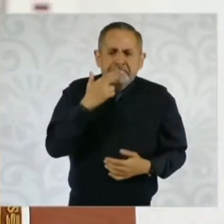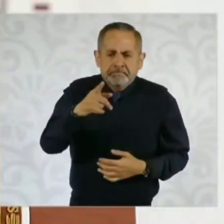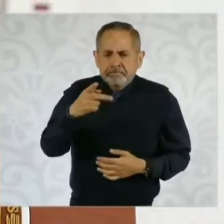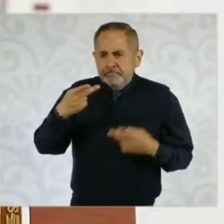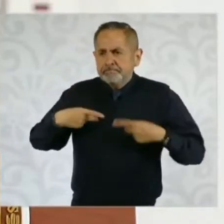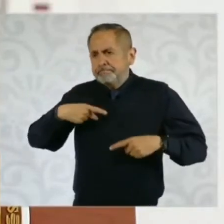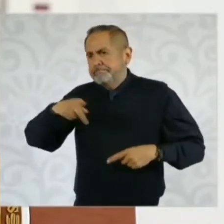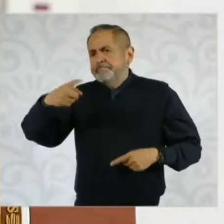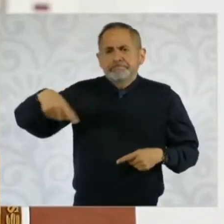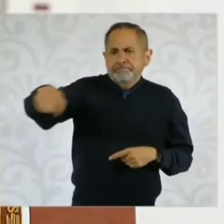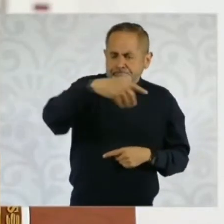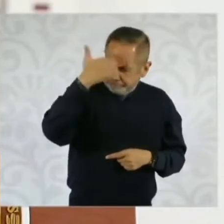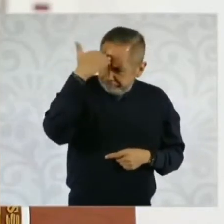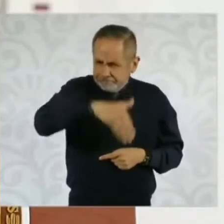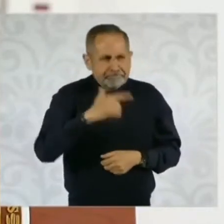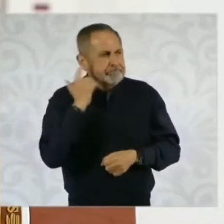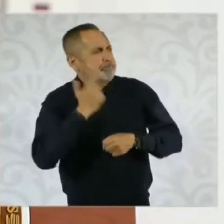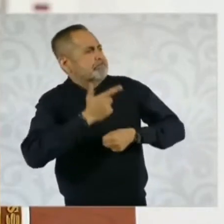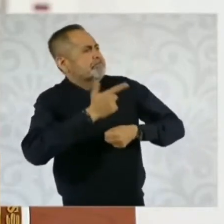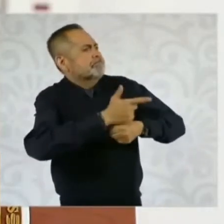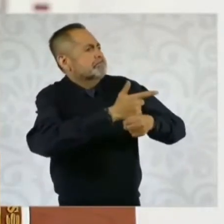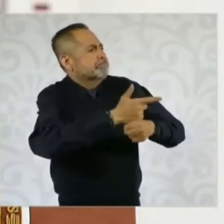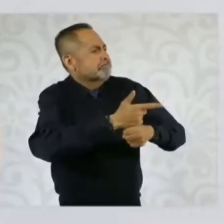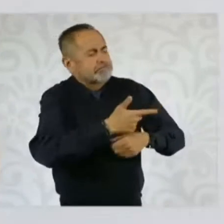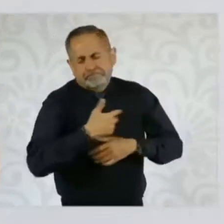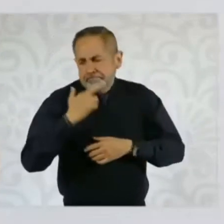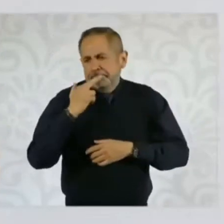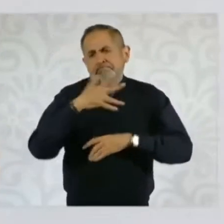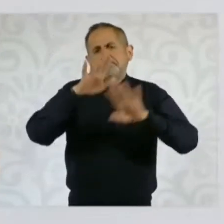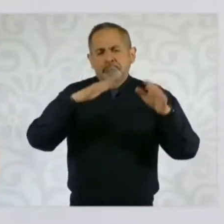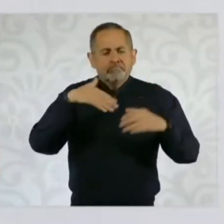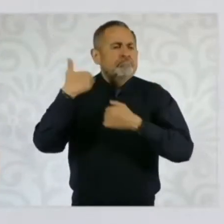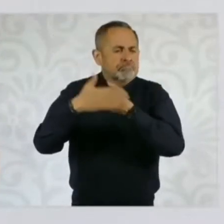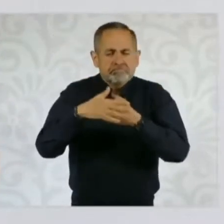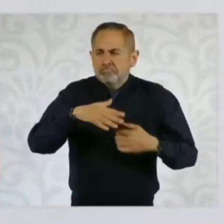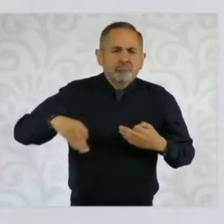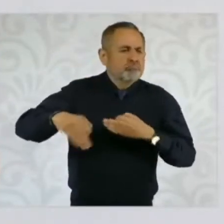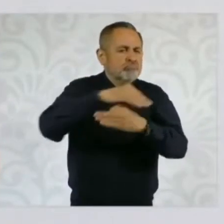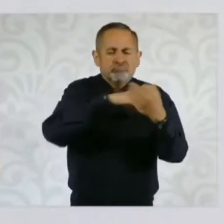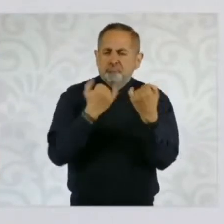pues entonces vamos a tener un mejor Estado de Derecho.